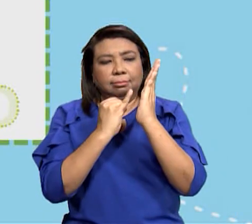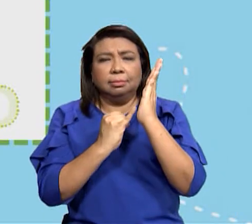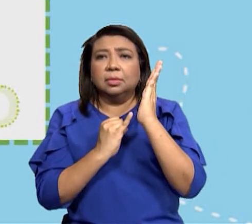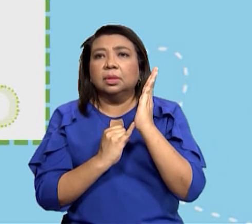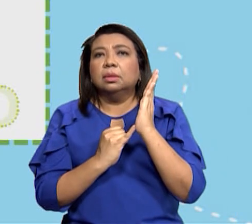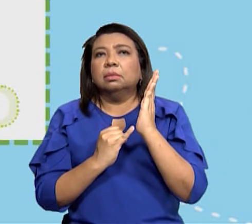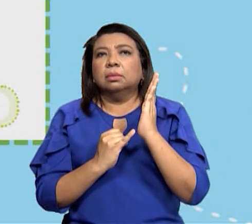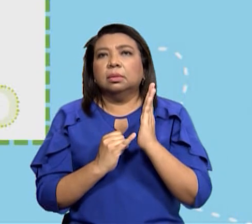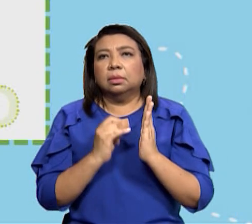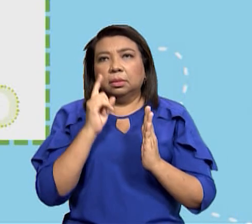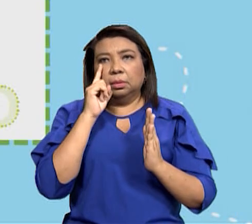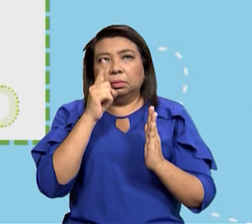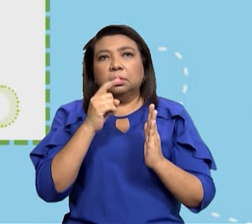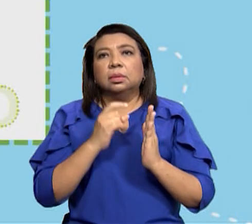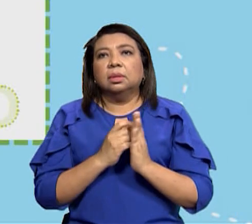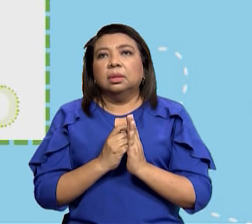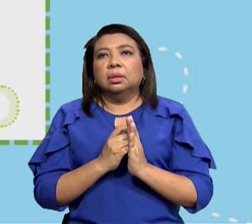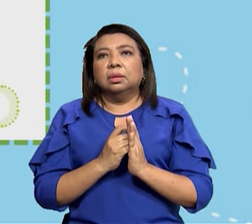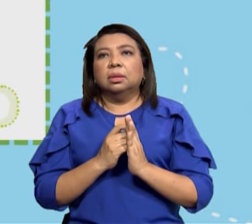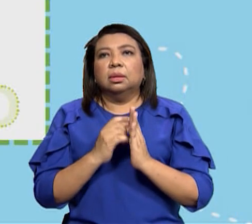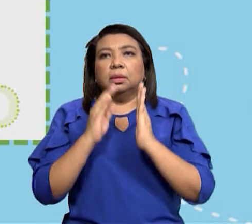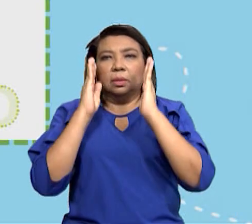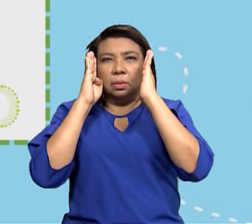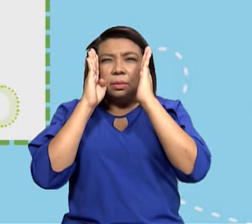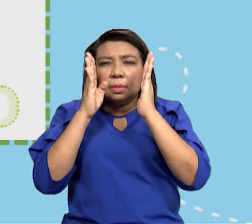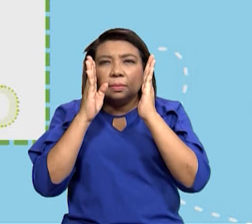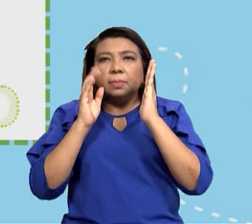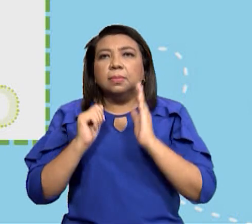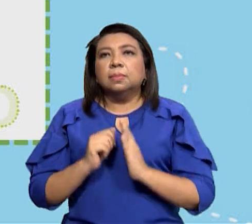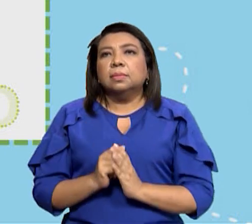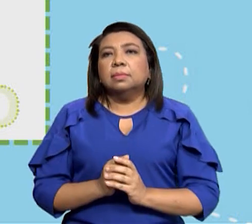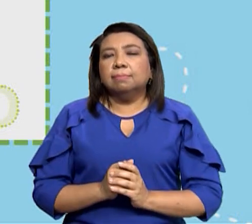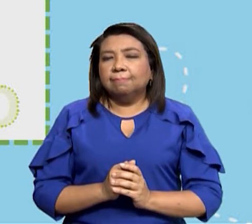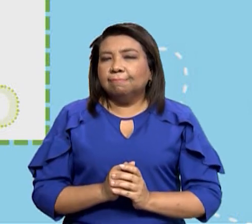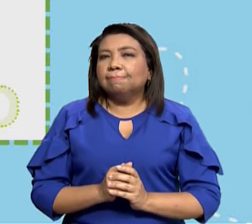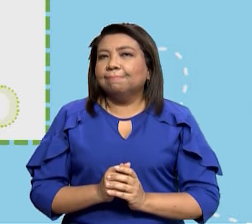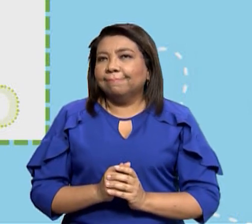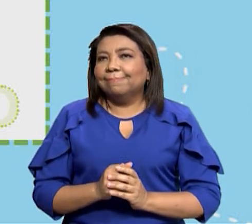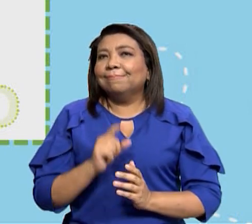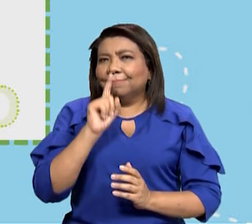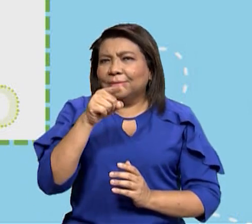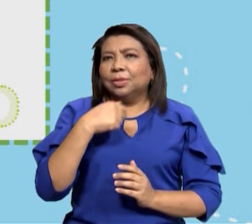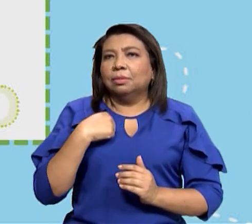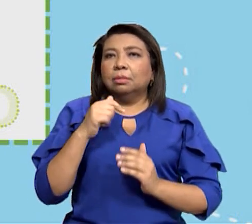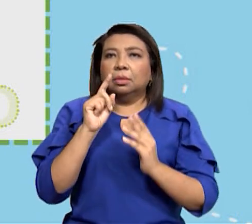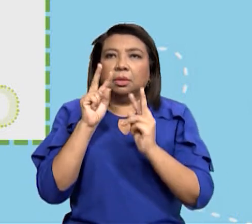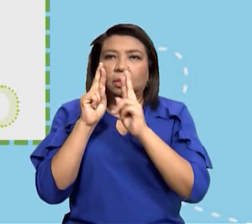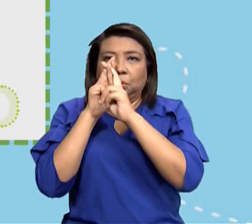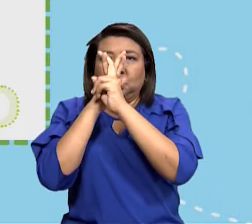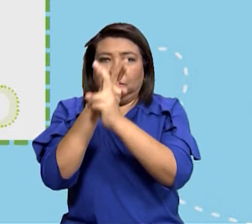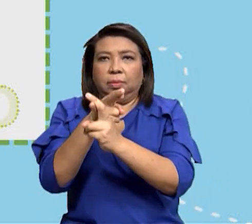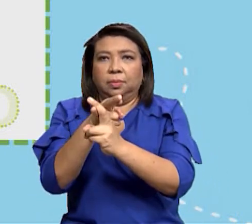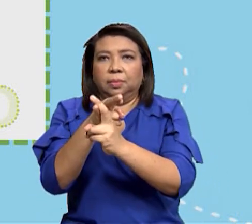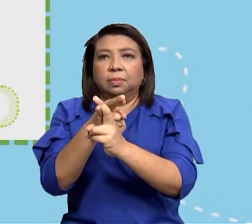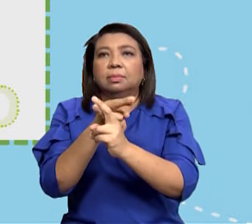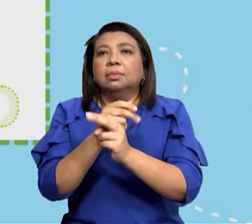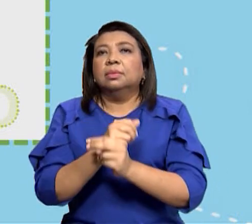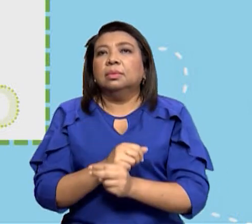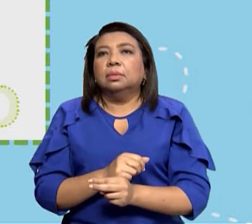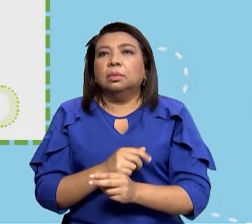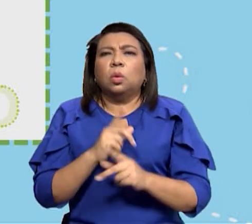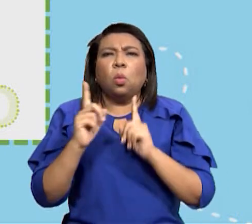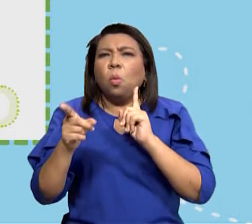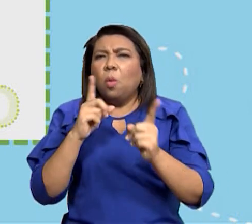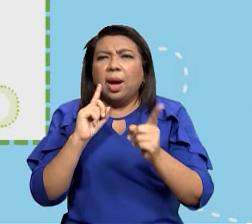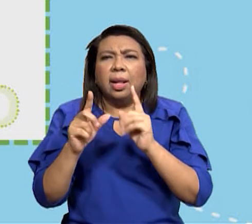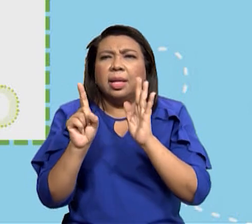que observes detenidamente la imagen porque vas a decir o vas a escribir cuál es